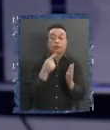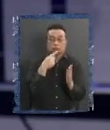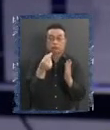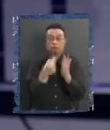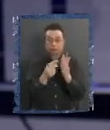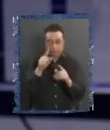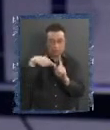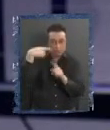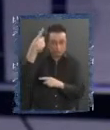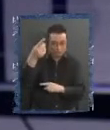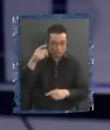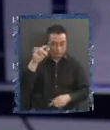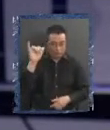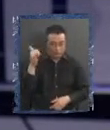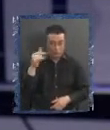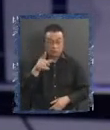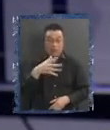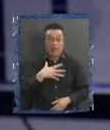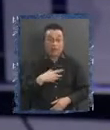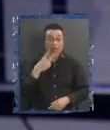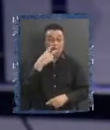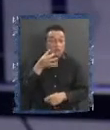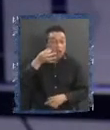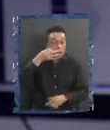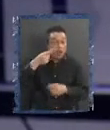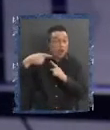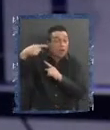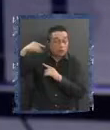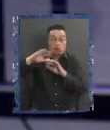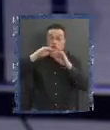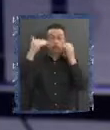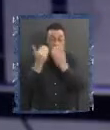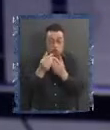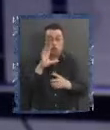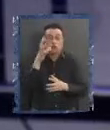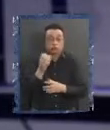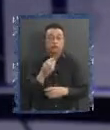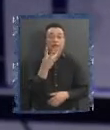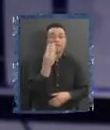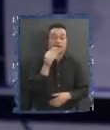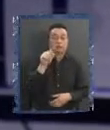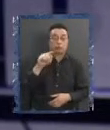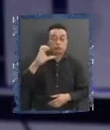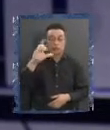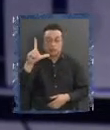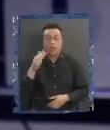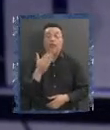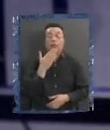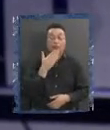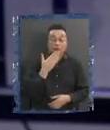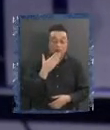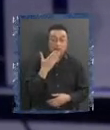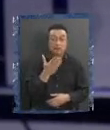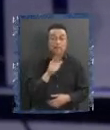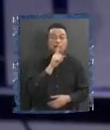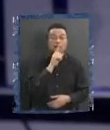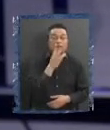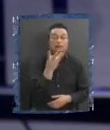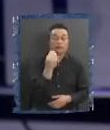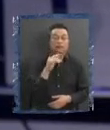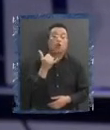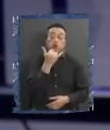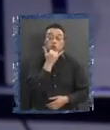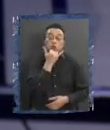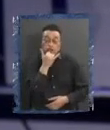programa si quiere ver los capítulos anteriores quedan todos en 13.cl y en la página de T13 en youtube y